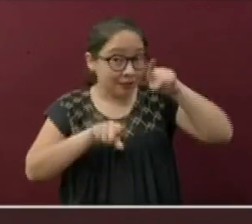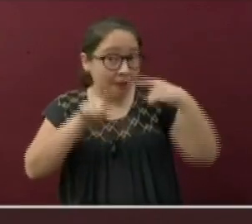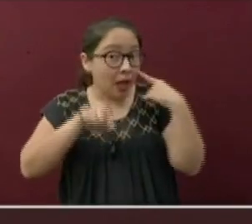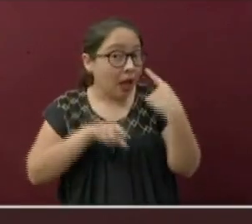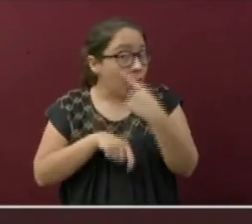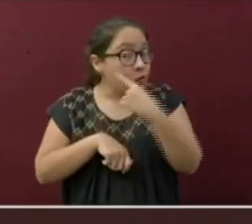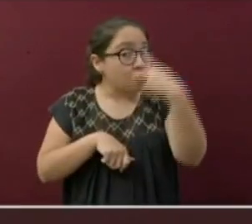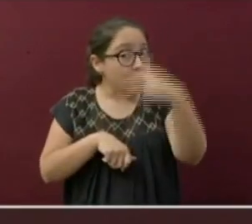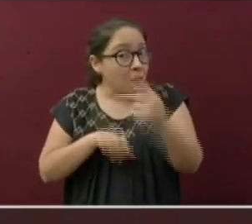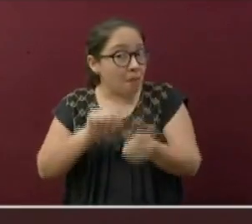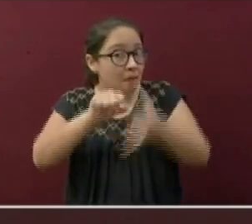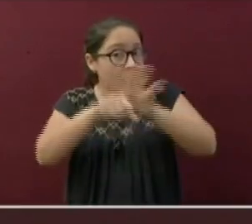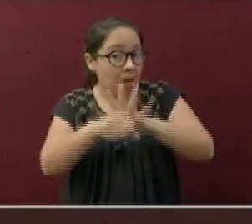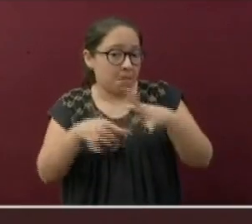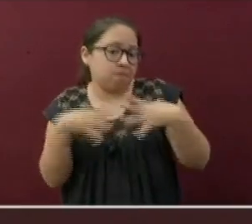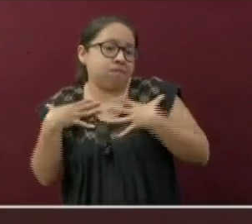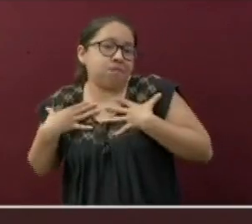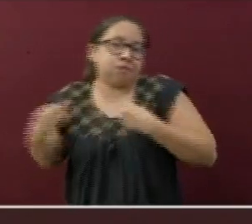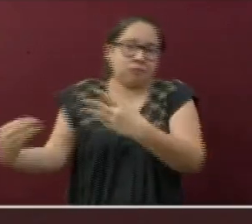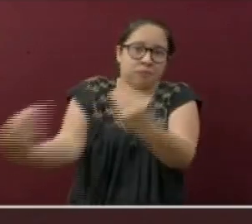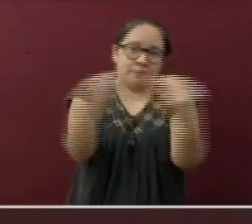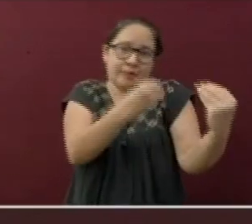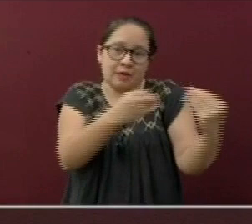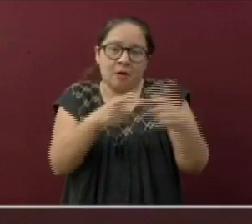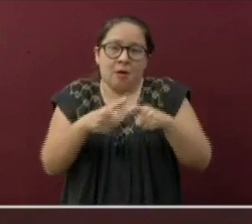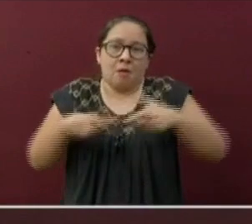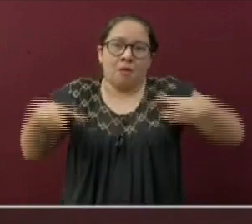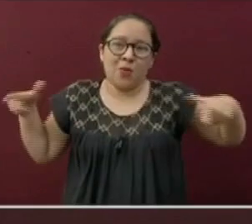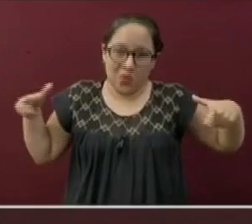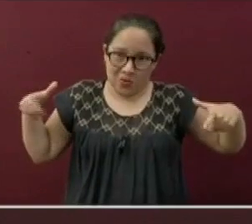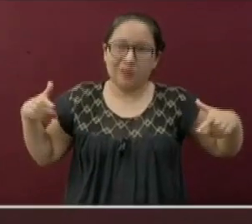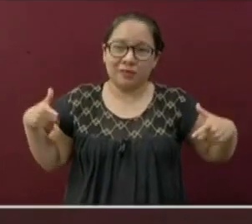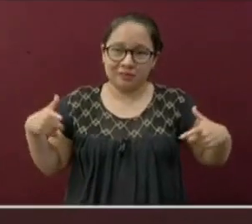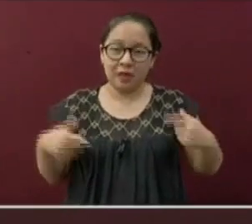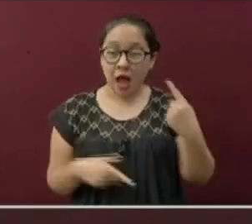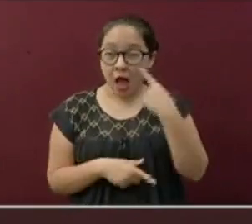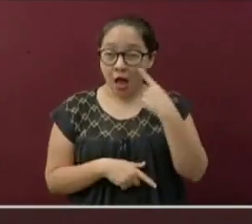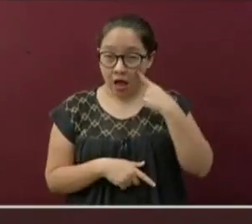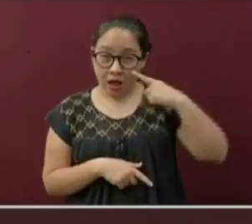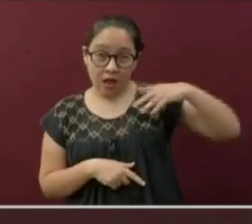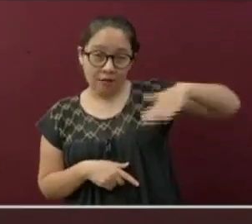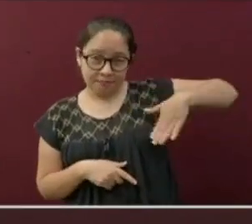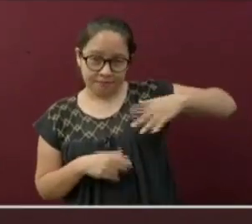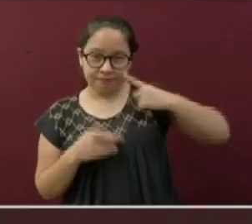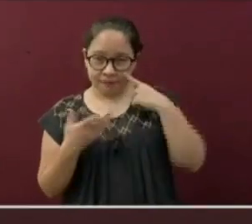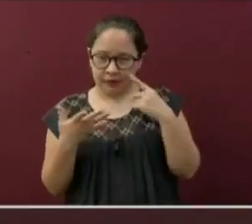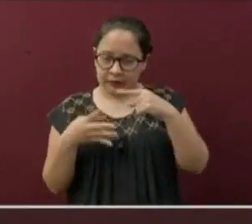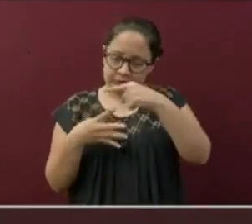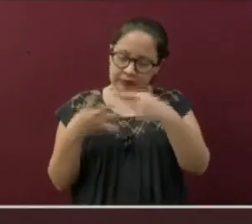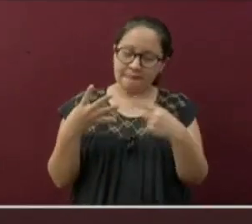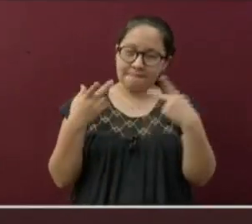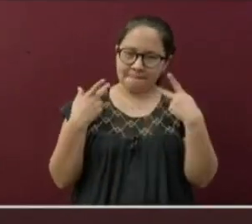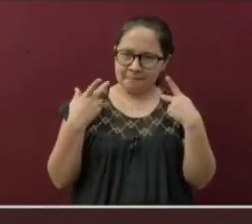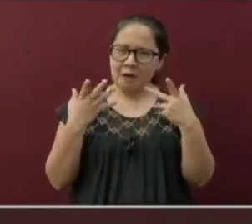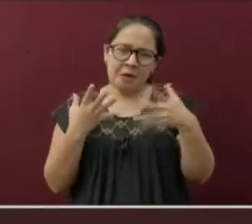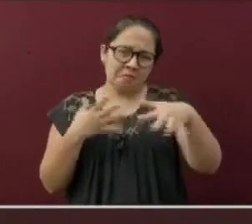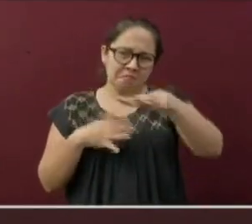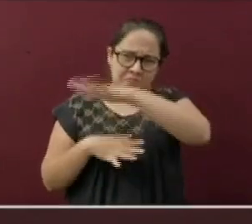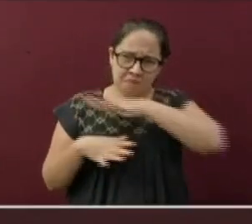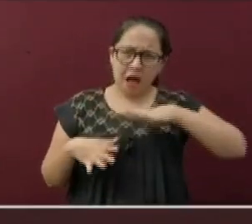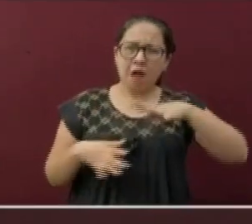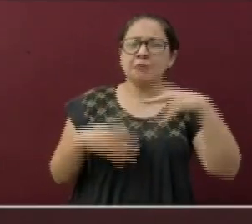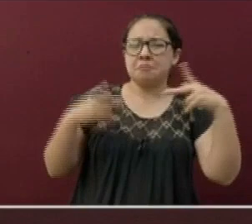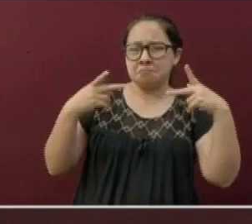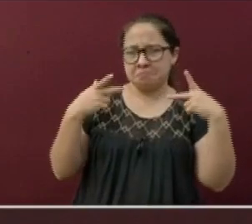más este virus letal. Vean ustedes, a las familias que ya radican en la entidad